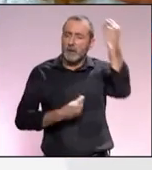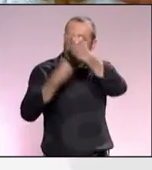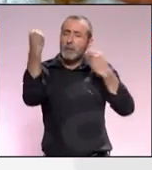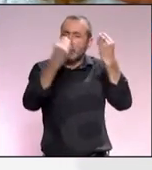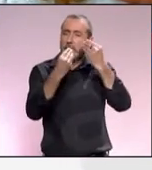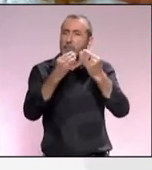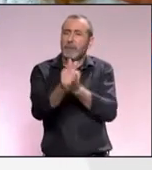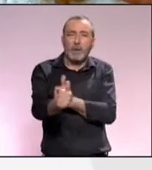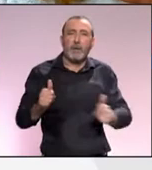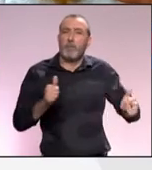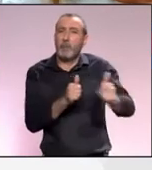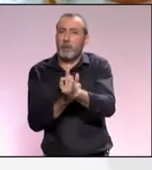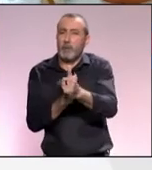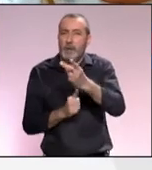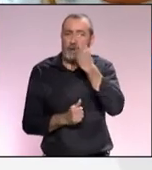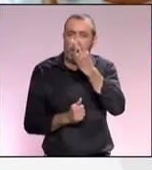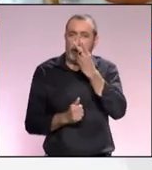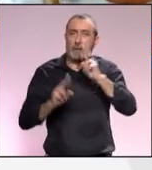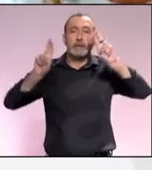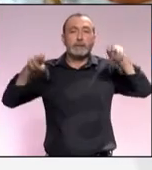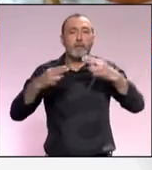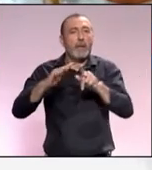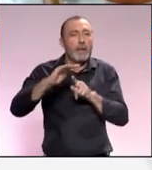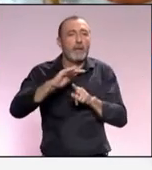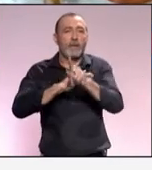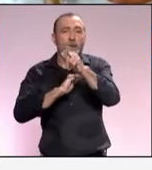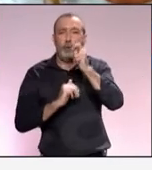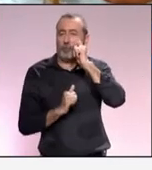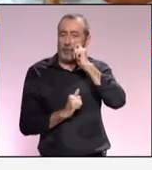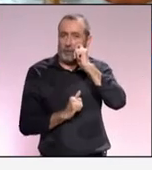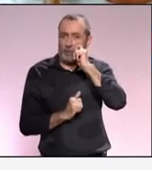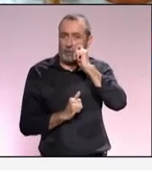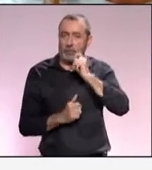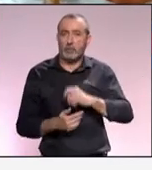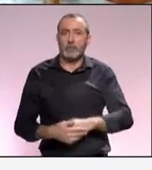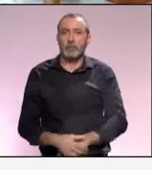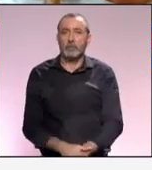Pensamos que tenemos que priorizar su interés cuando se trata del desarrollo turístico